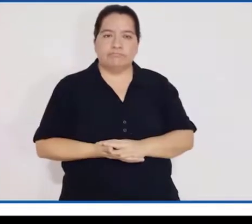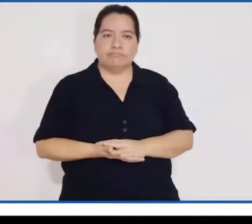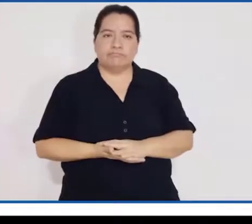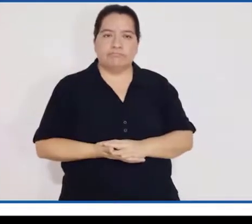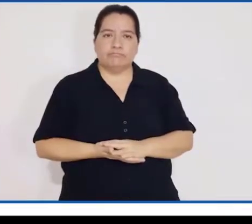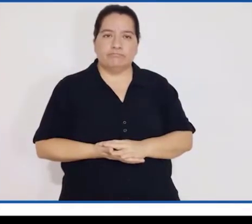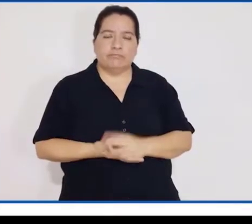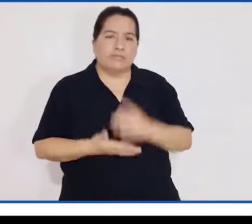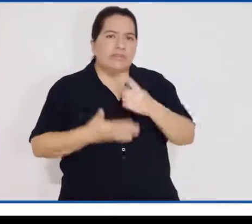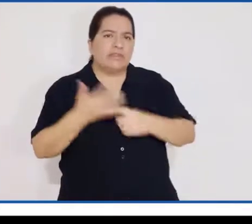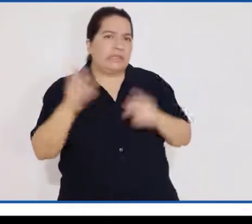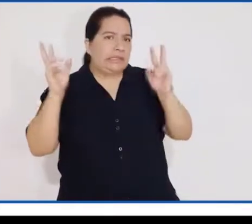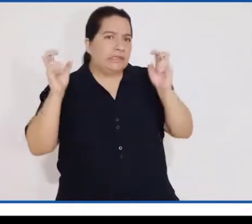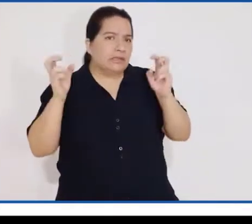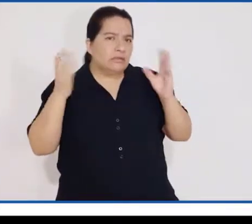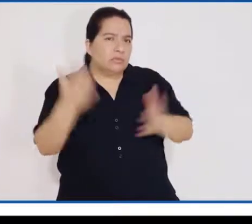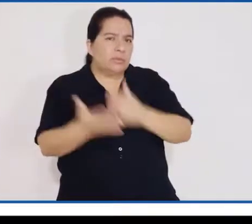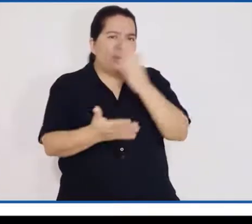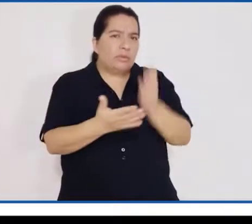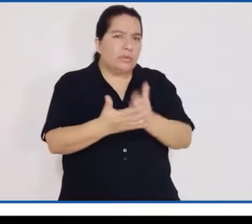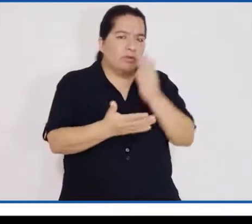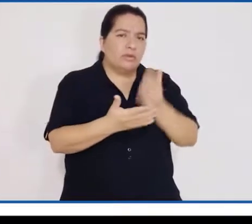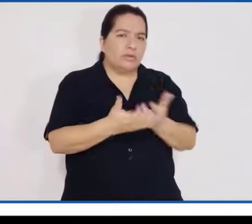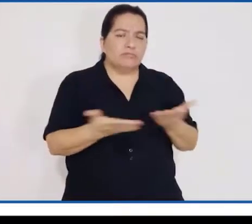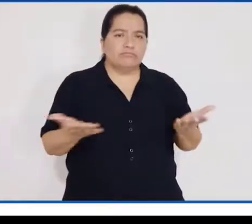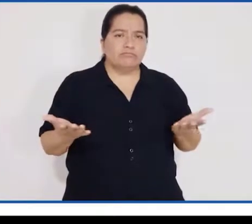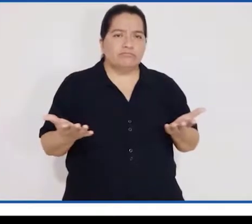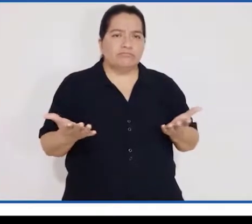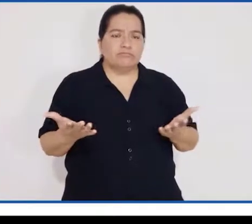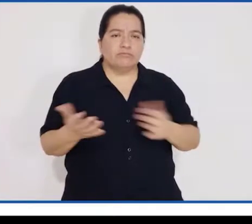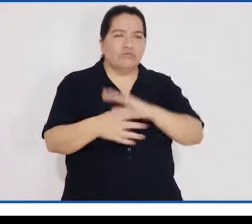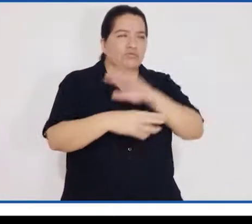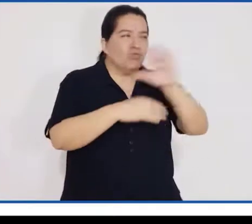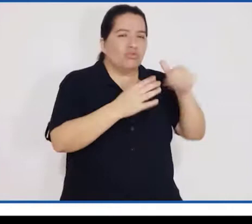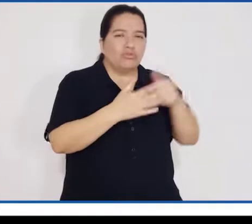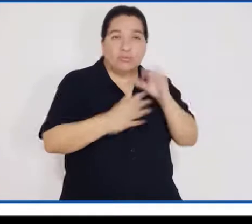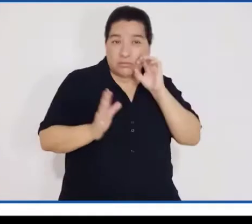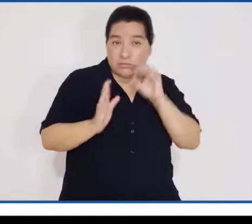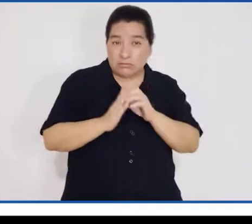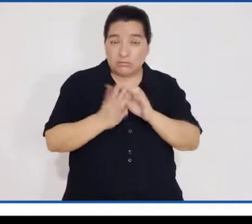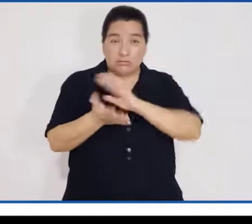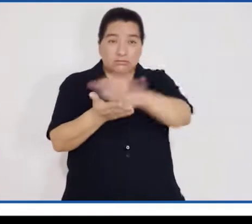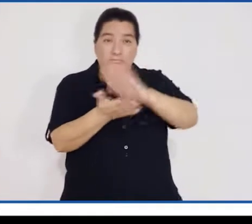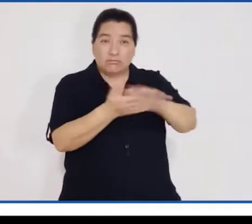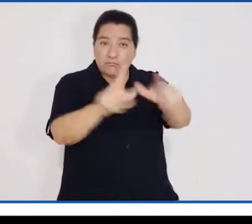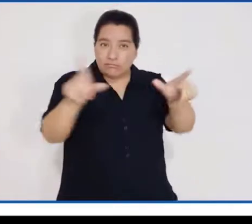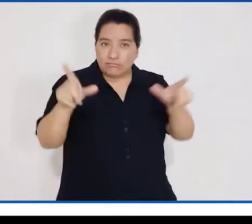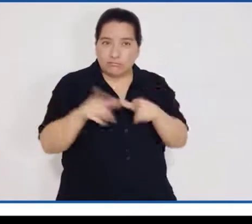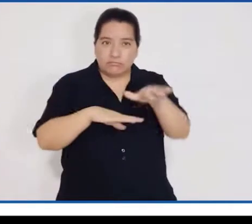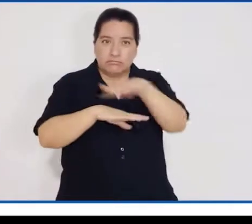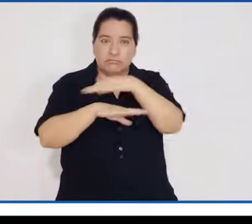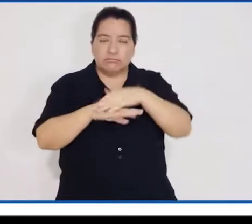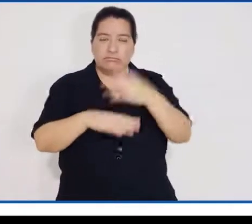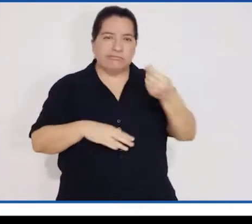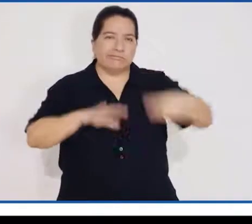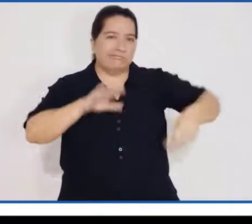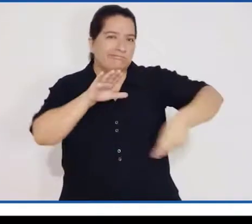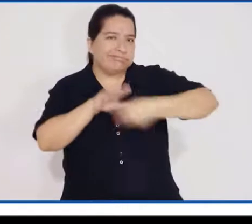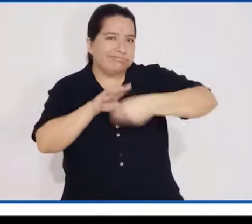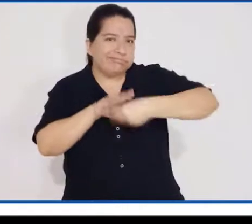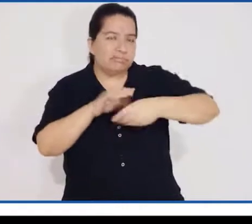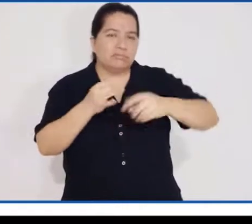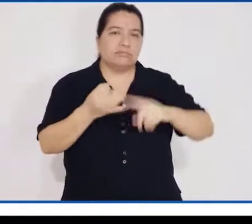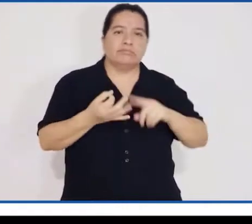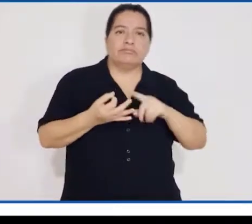asuntos que afectan a todas y todos, como limpieza de espacios públicos, corrupción,